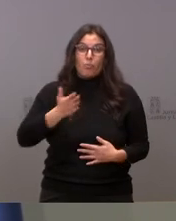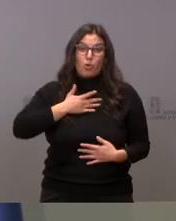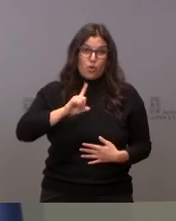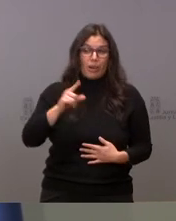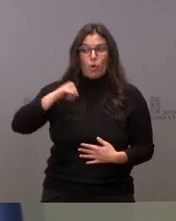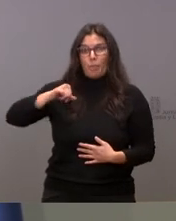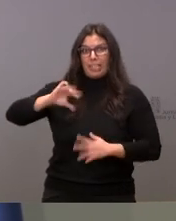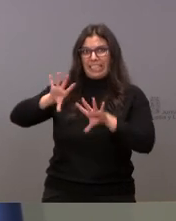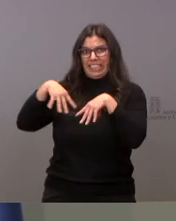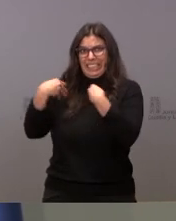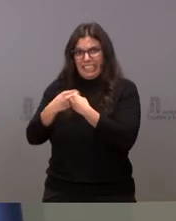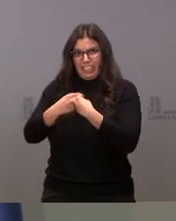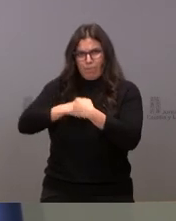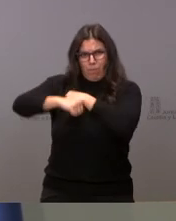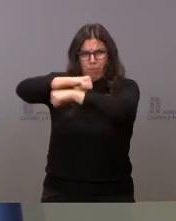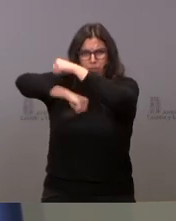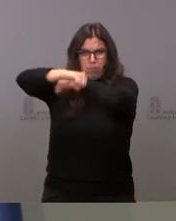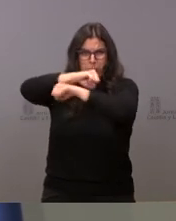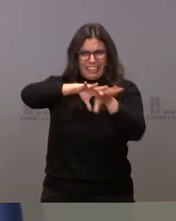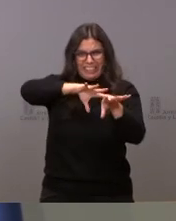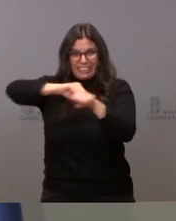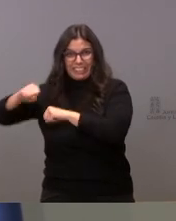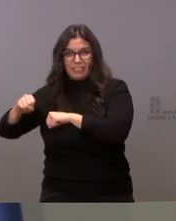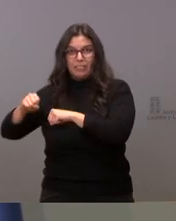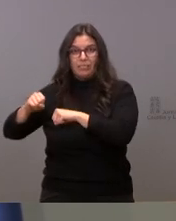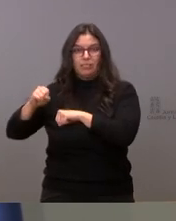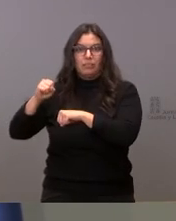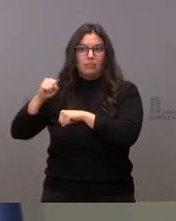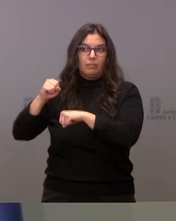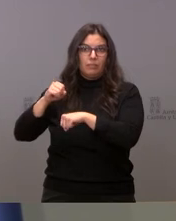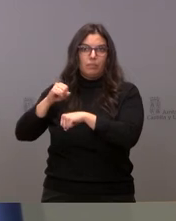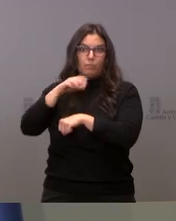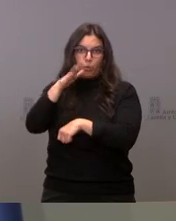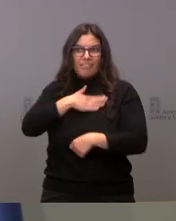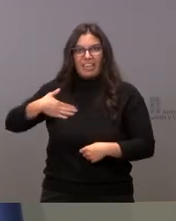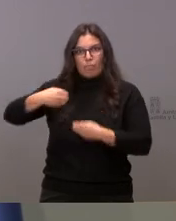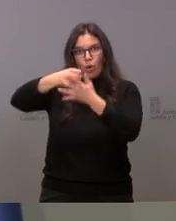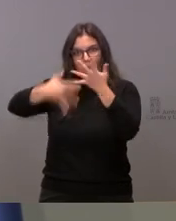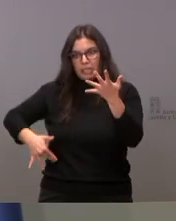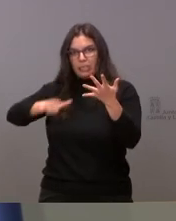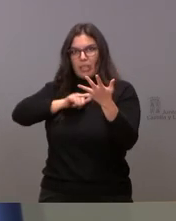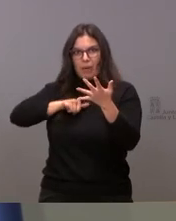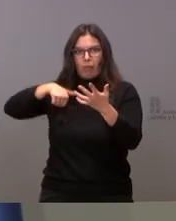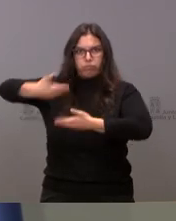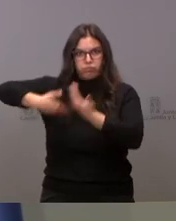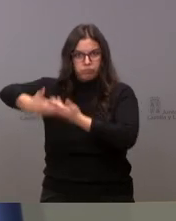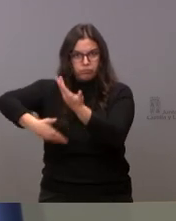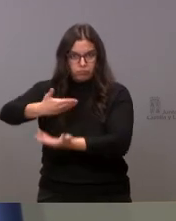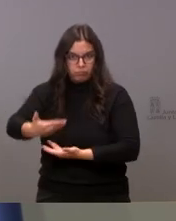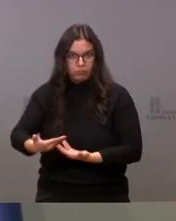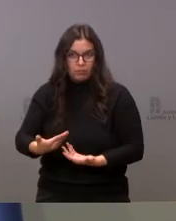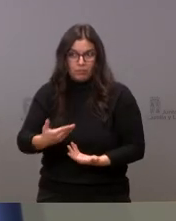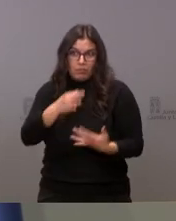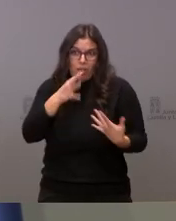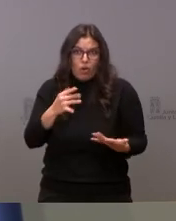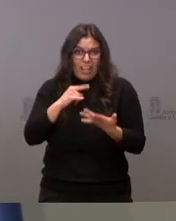hospitalaria que nos impida sacar adelante las listas de espera y la situación de dificultad en que está nuestra